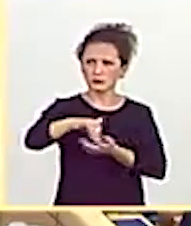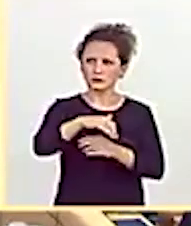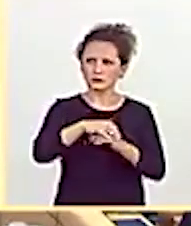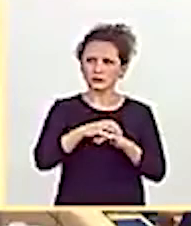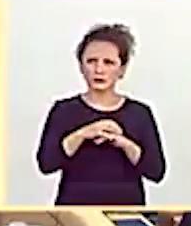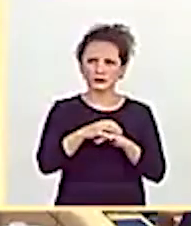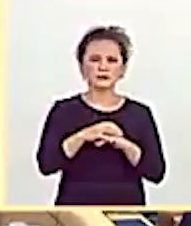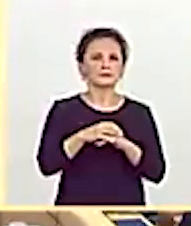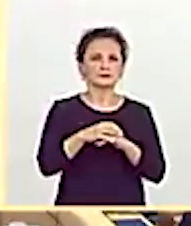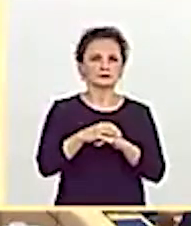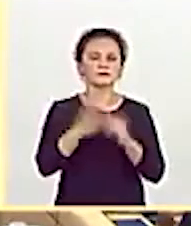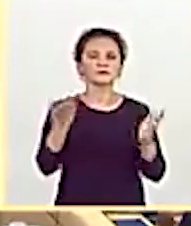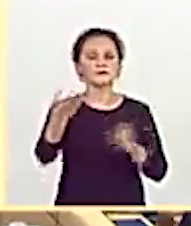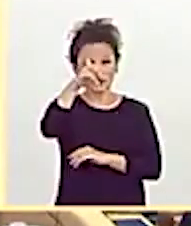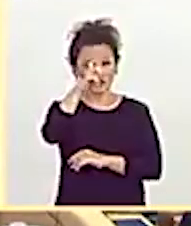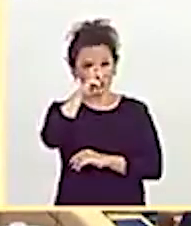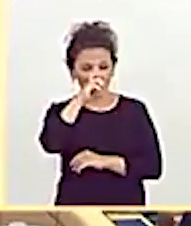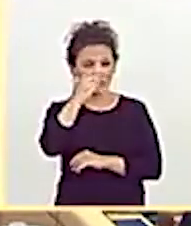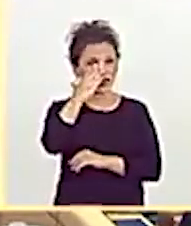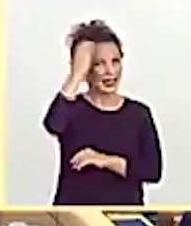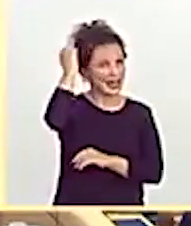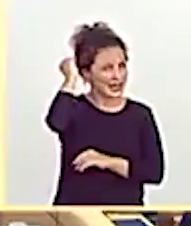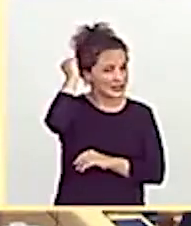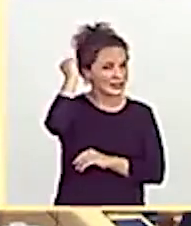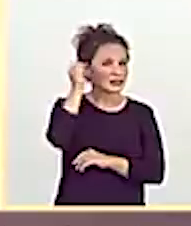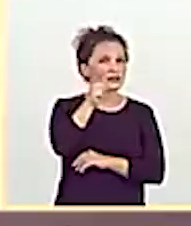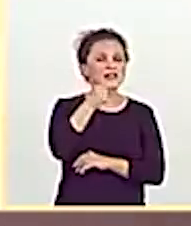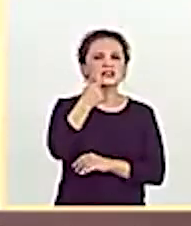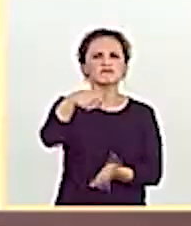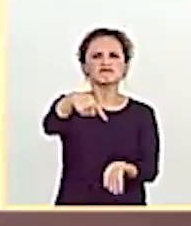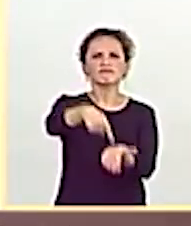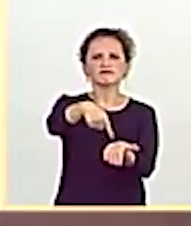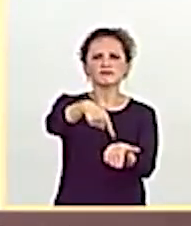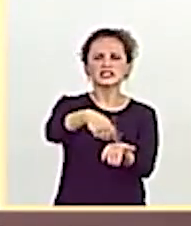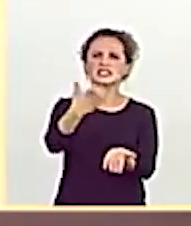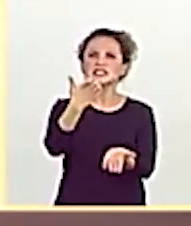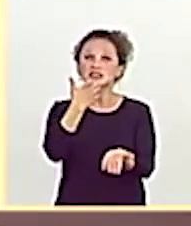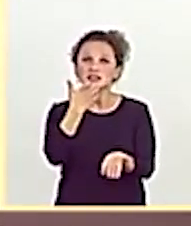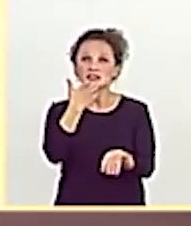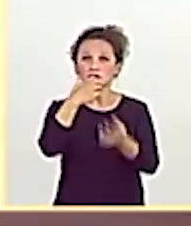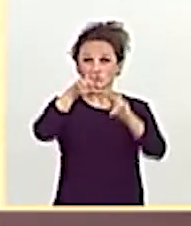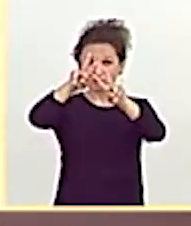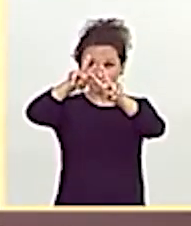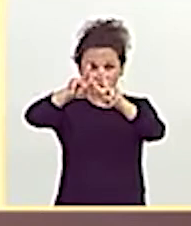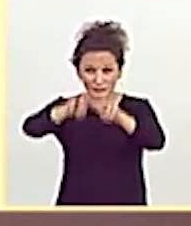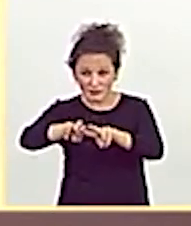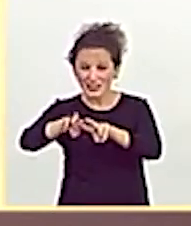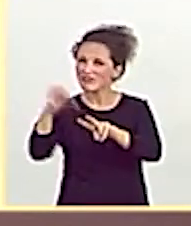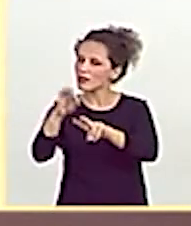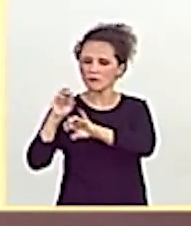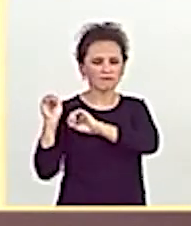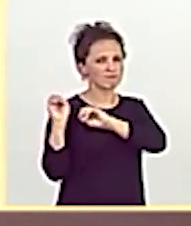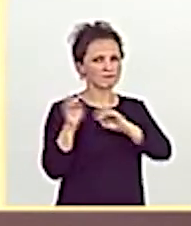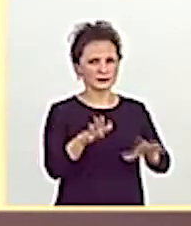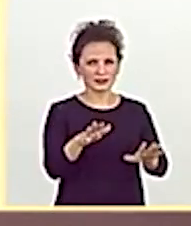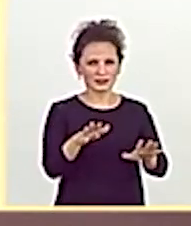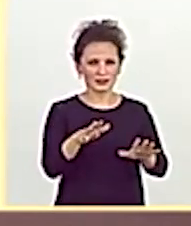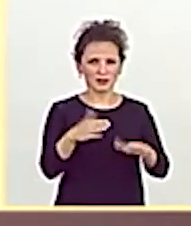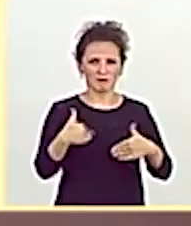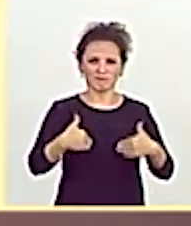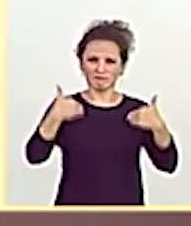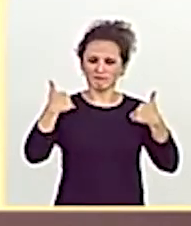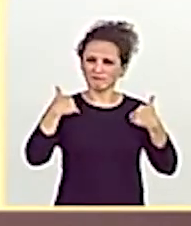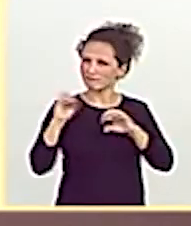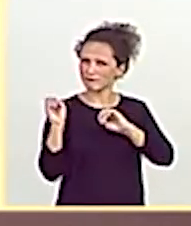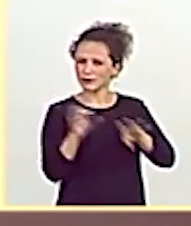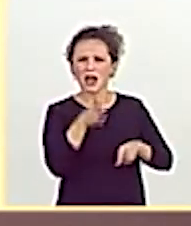¿Se acuerda usted, señor Iglesias, cuando exigía que aquel que estuviera investigado debía dimitir y abandonar su cargo? ¿Qué